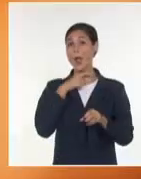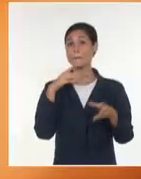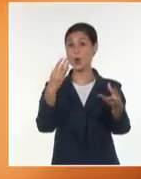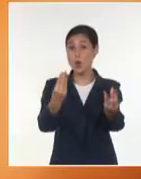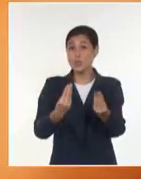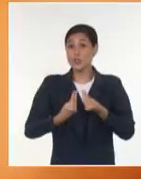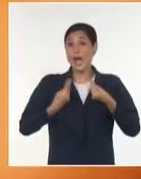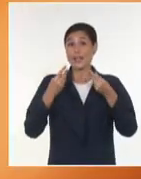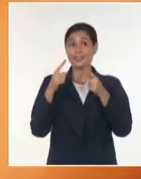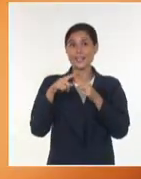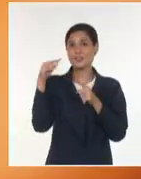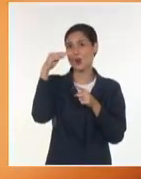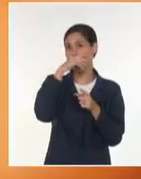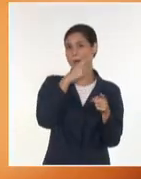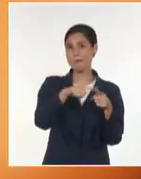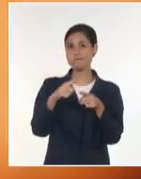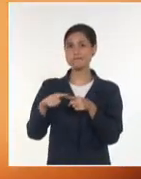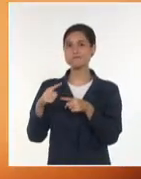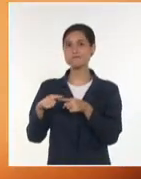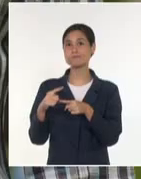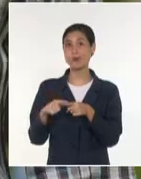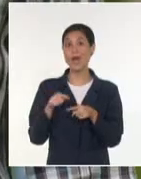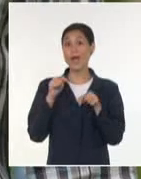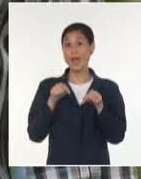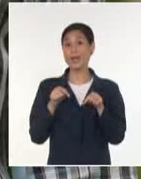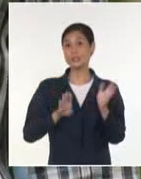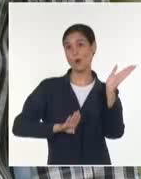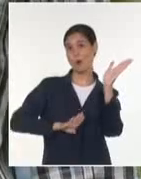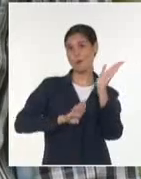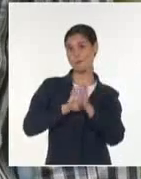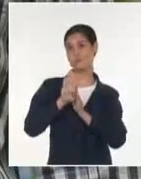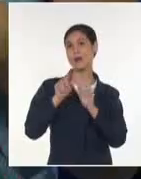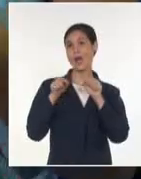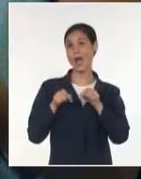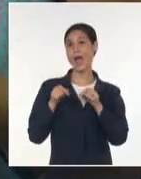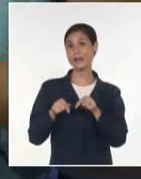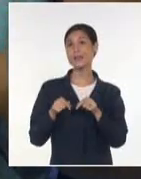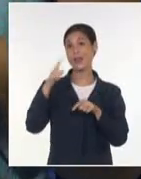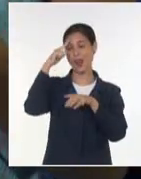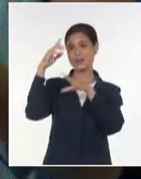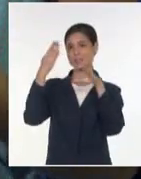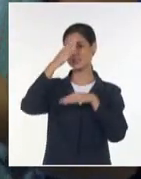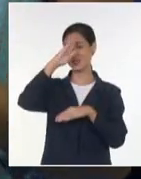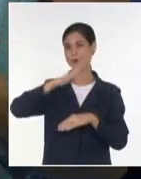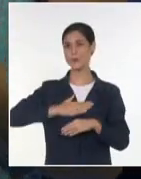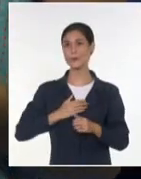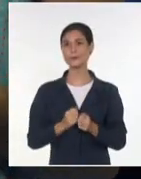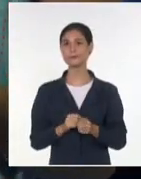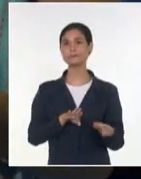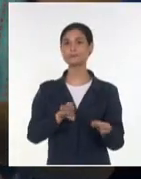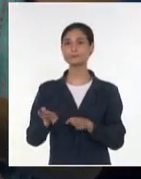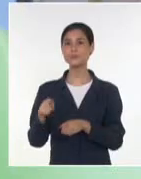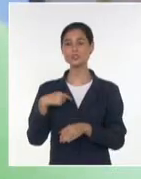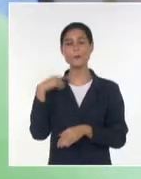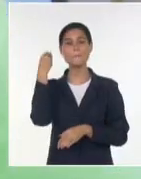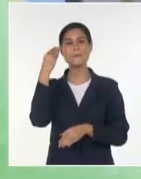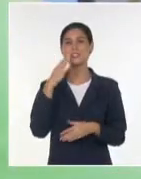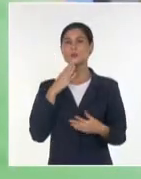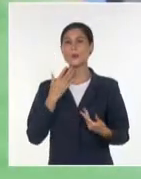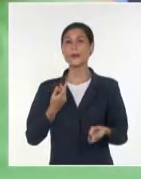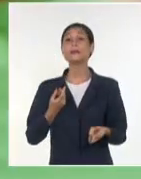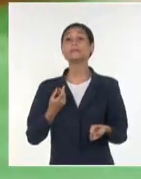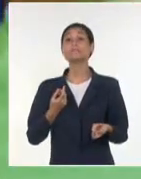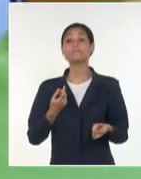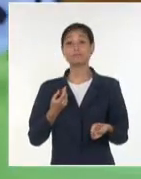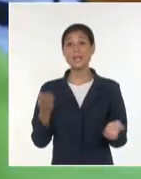tecnologías de punta que permiten dar un salto cualitativo en la práctica de la ciencia. Creo que es importante promover el desarrollo de equipos